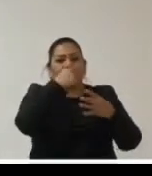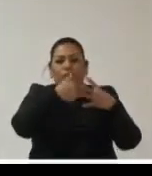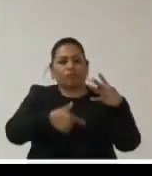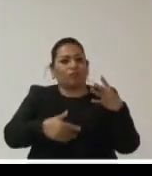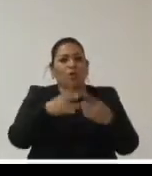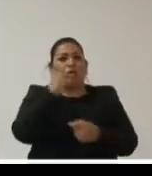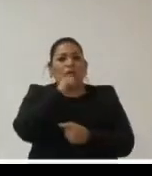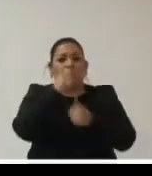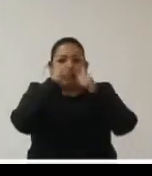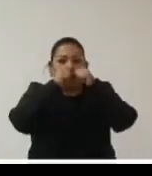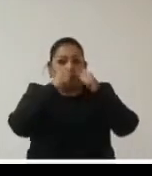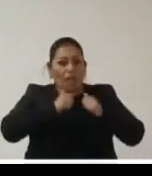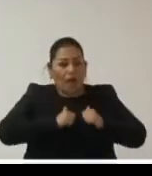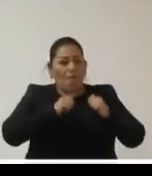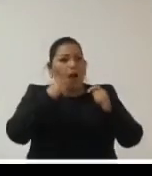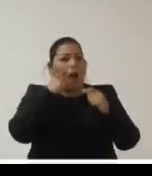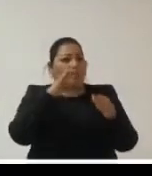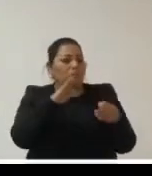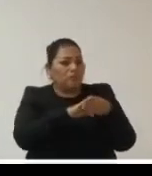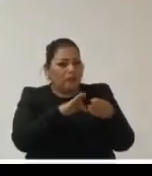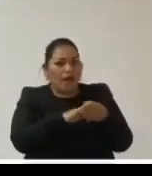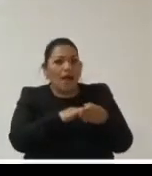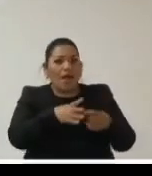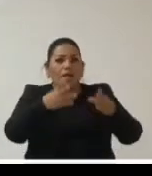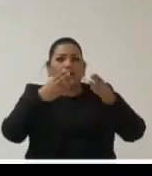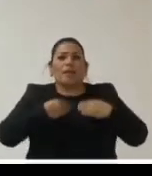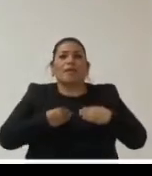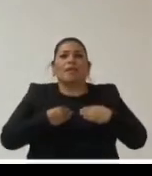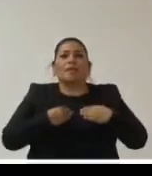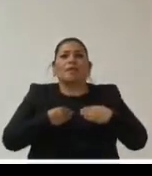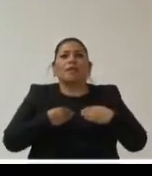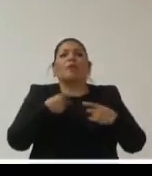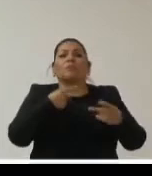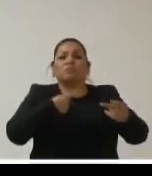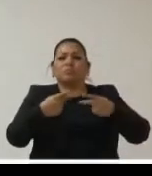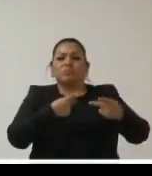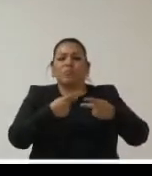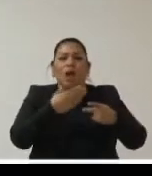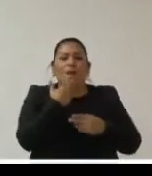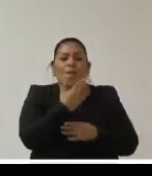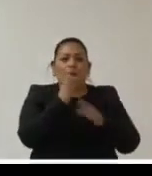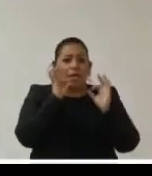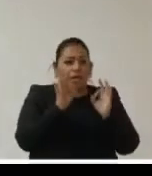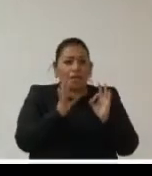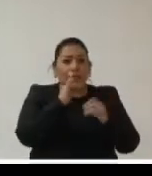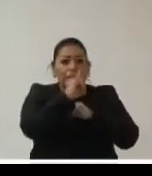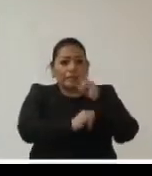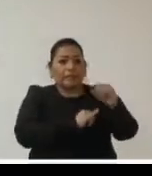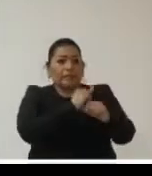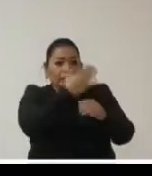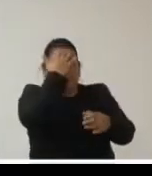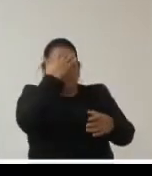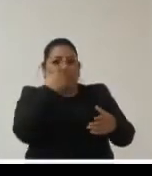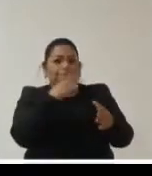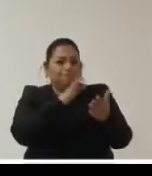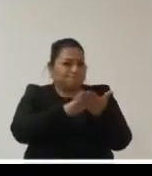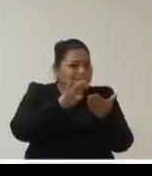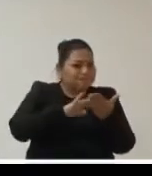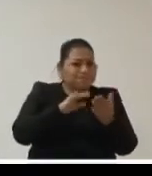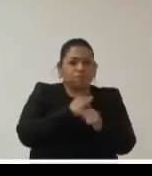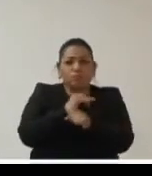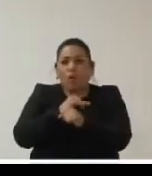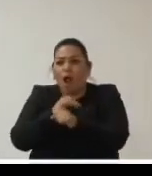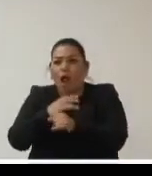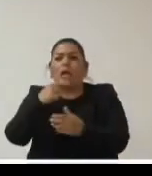siempre atentos cercanos a adoptar aquellas buenas prácticas que se han dado a nivel internacional y también a nivel local